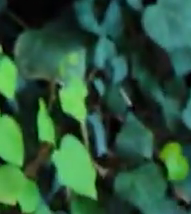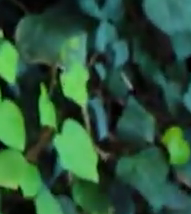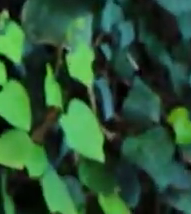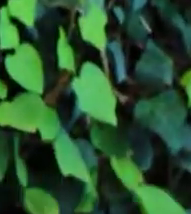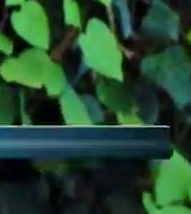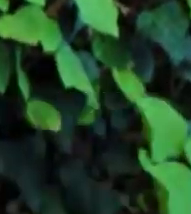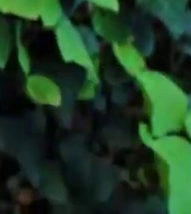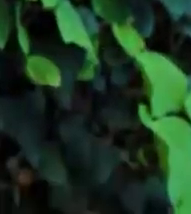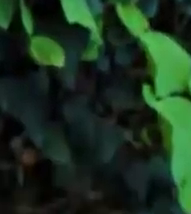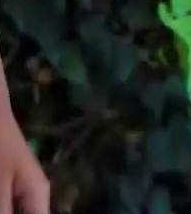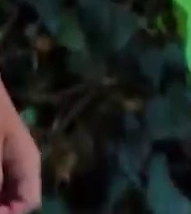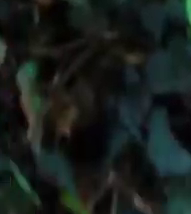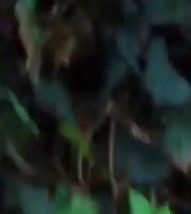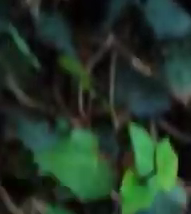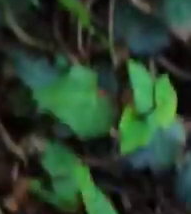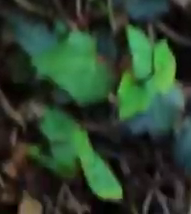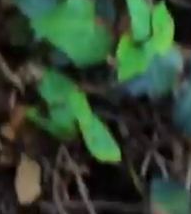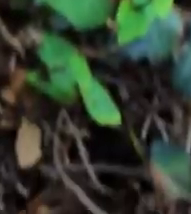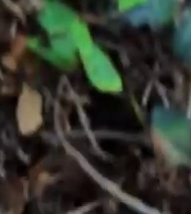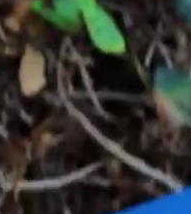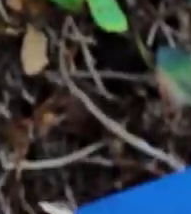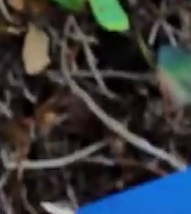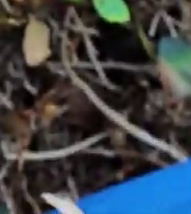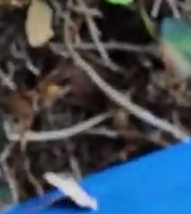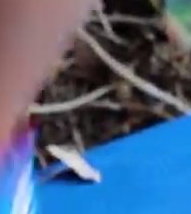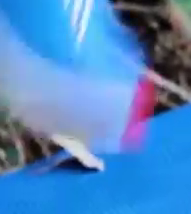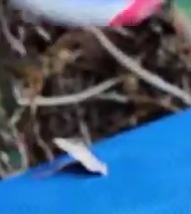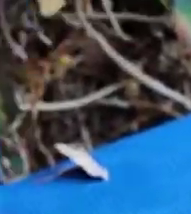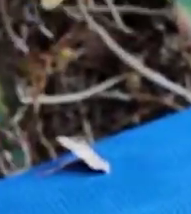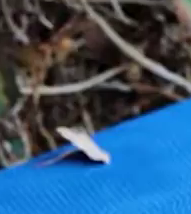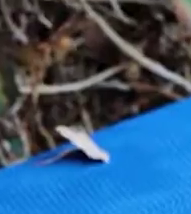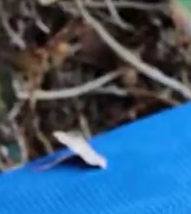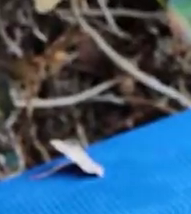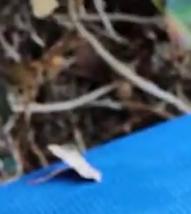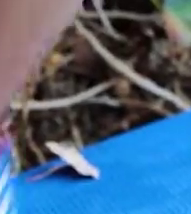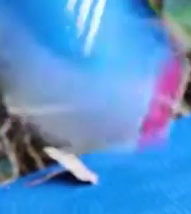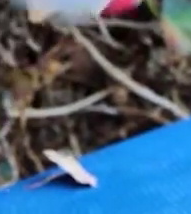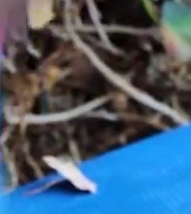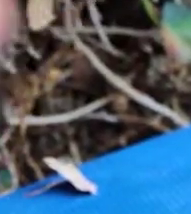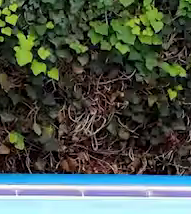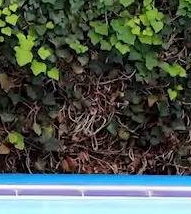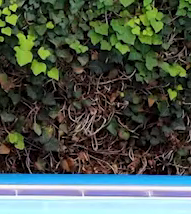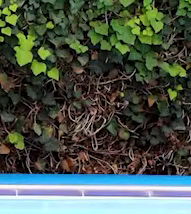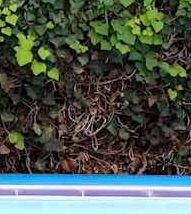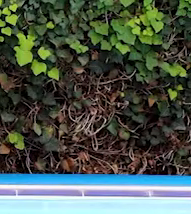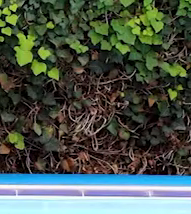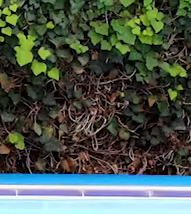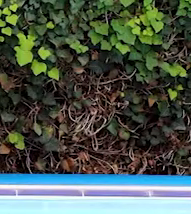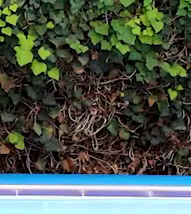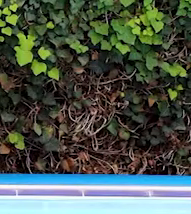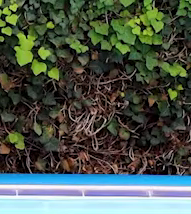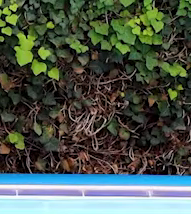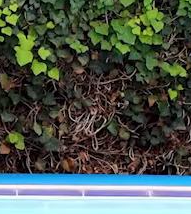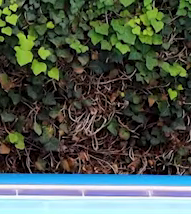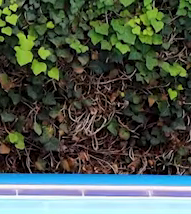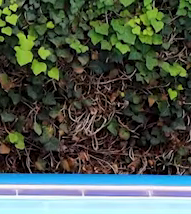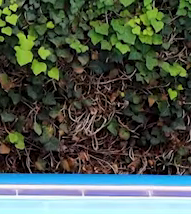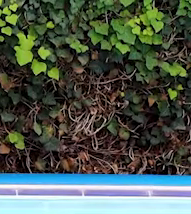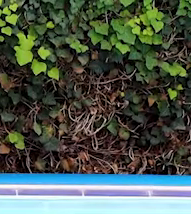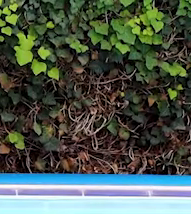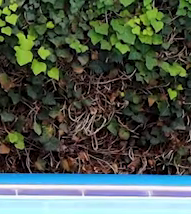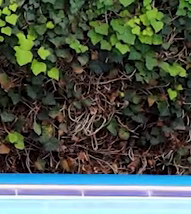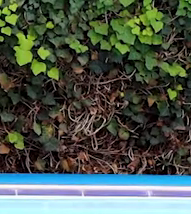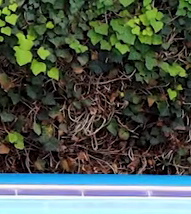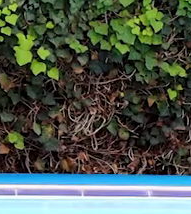relajada y empezamos. Derecha, izquierda. Espalda bien derecha.